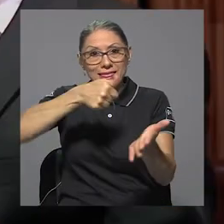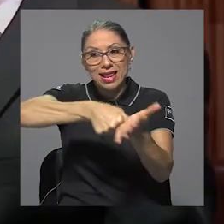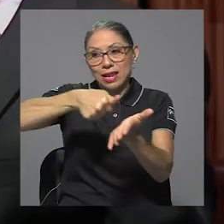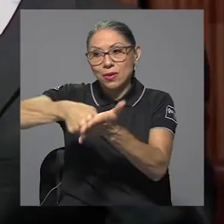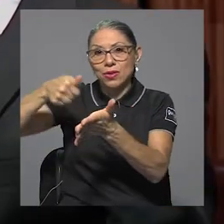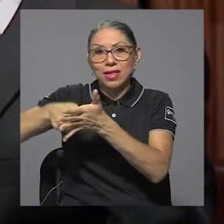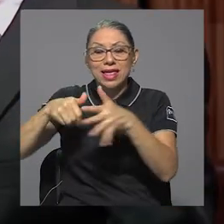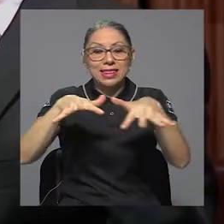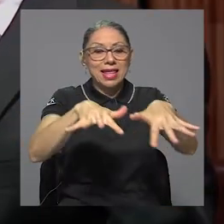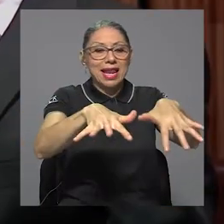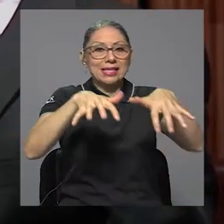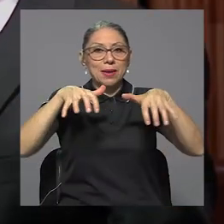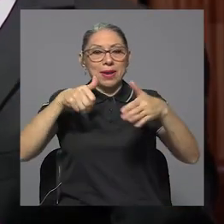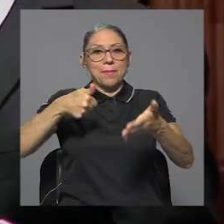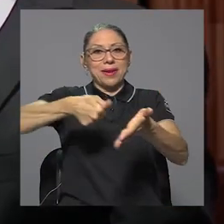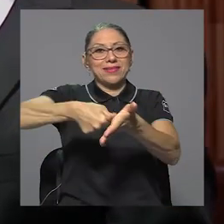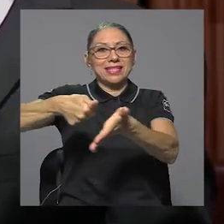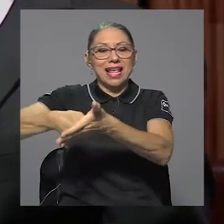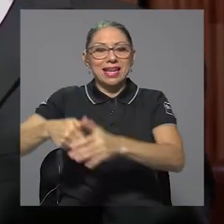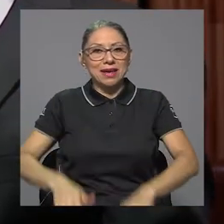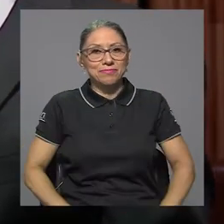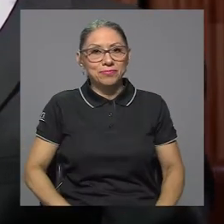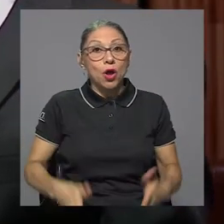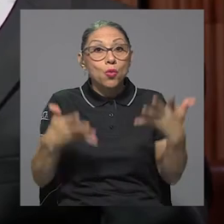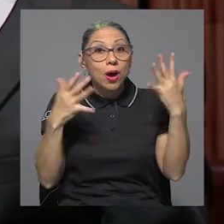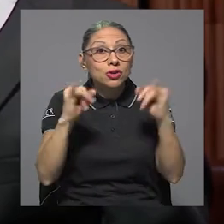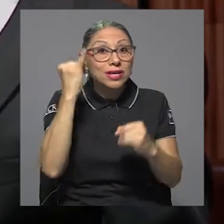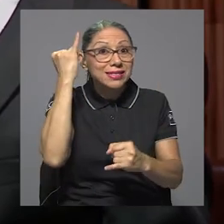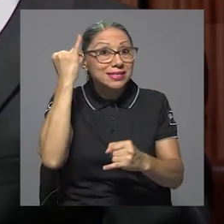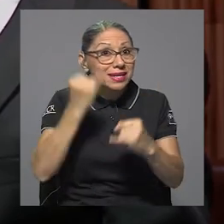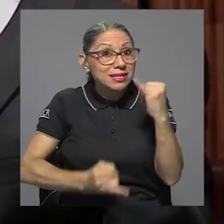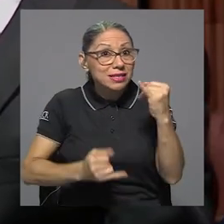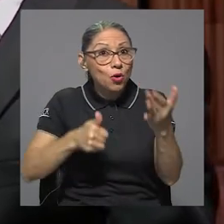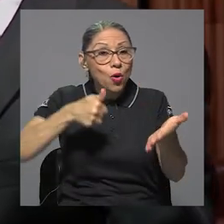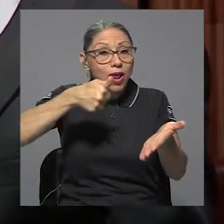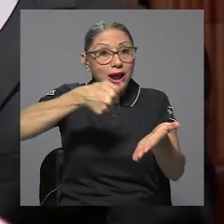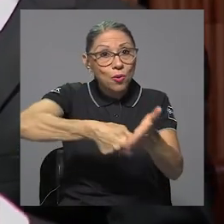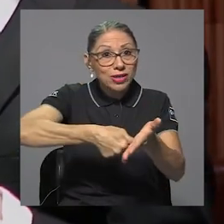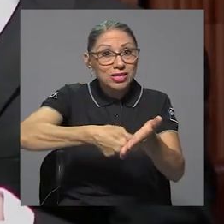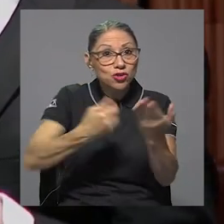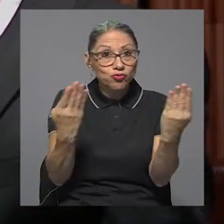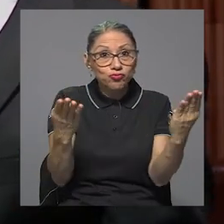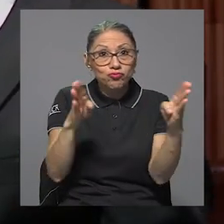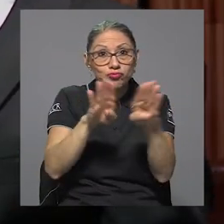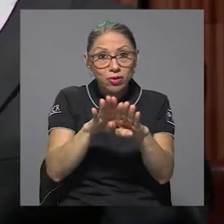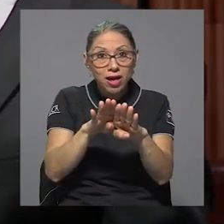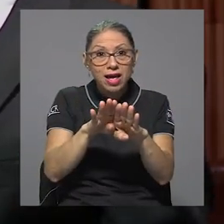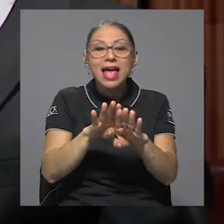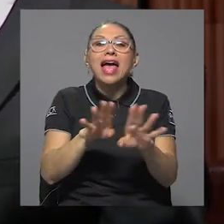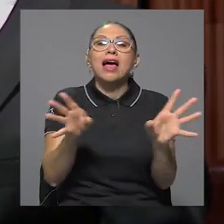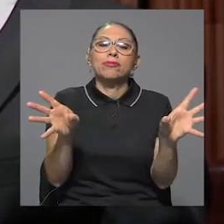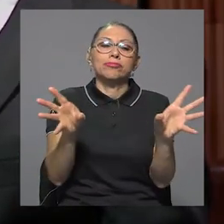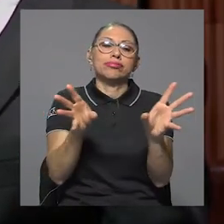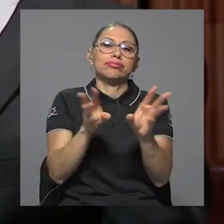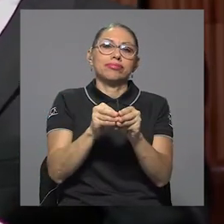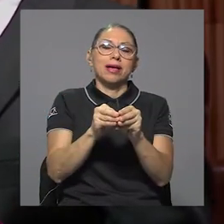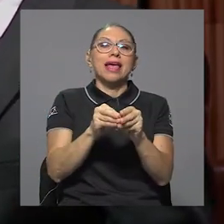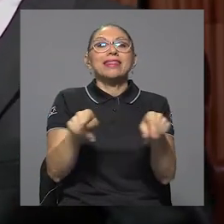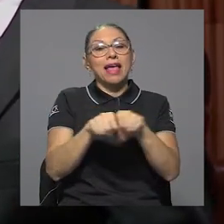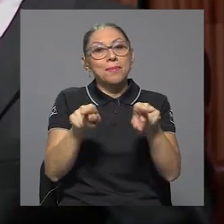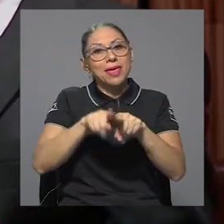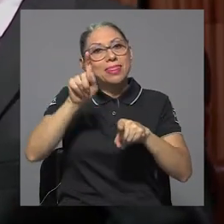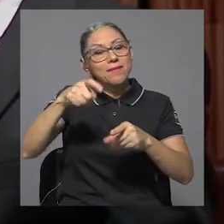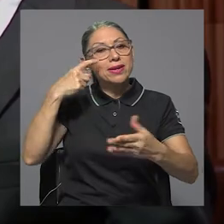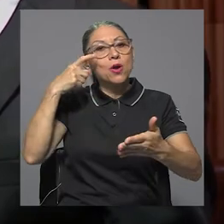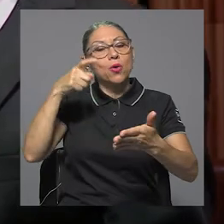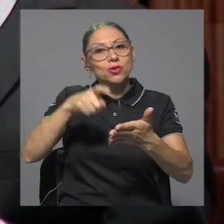de la asamblea plebiscitaria. Cerradas las urnas electrónicas de votación es propicio reconocer el trabajo que